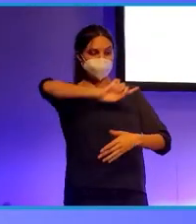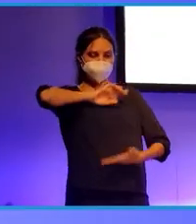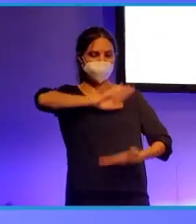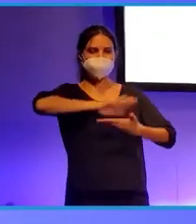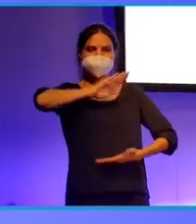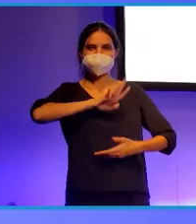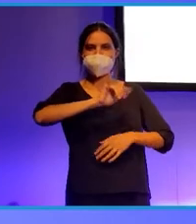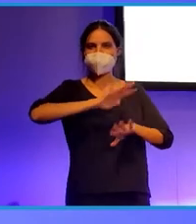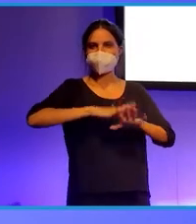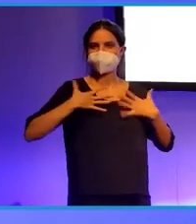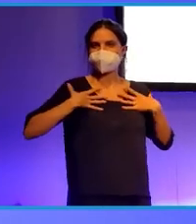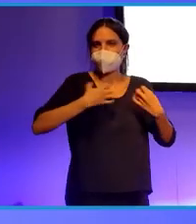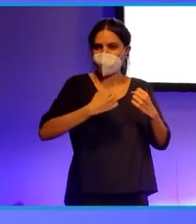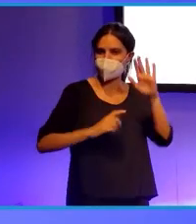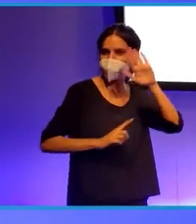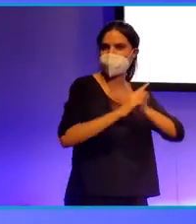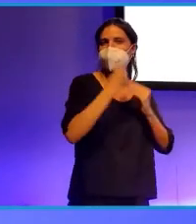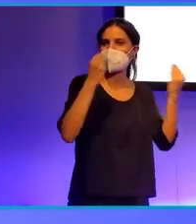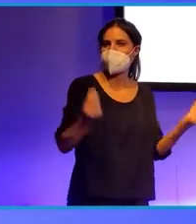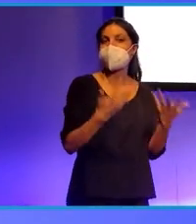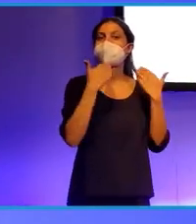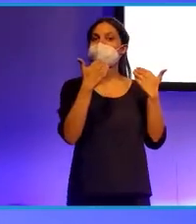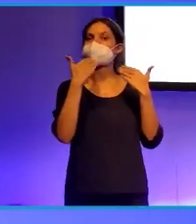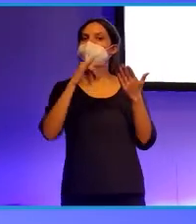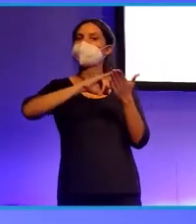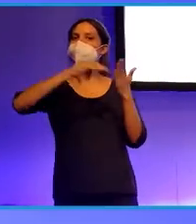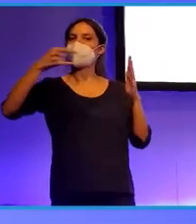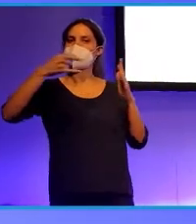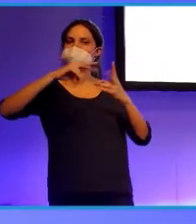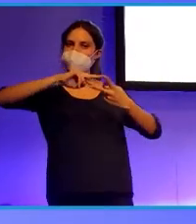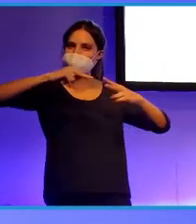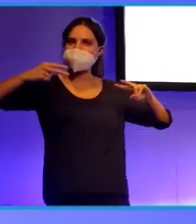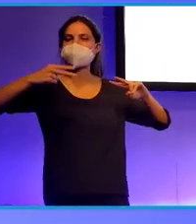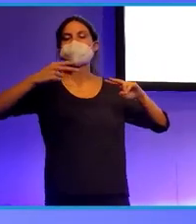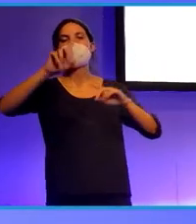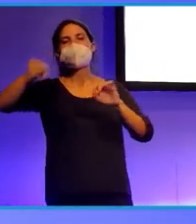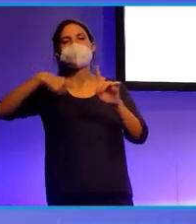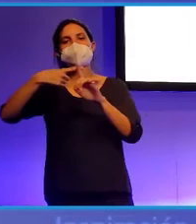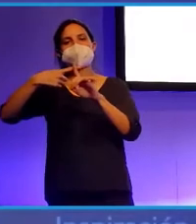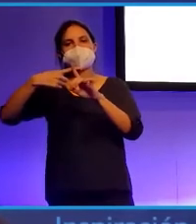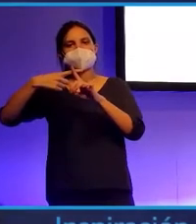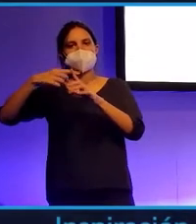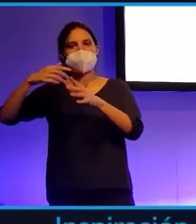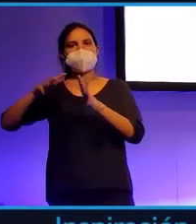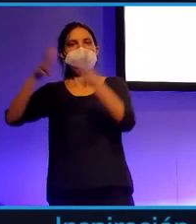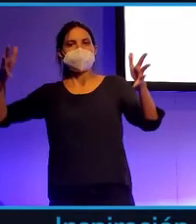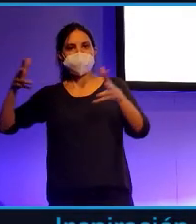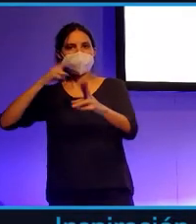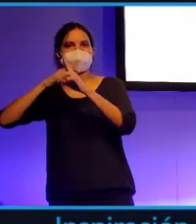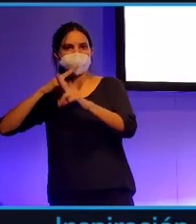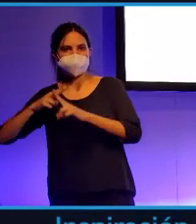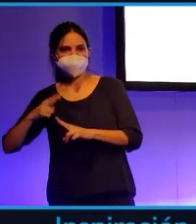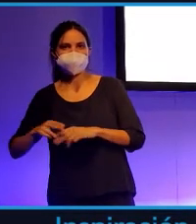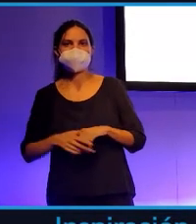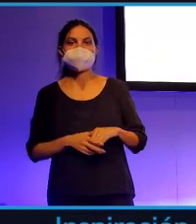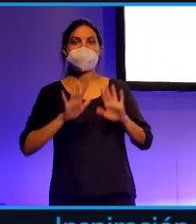nuestra salud gracias a los avances en genética, la tecnología y el Big Data. Pero antes de empezar con esto,